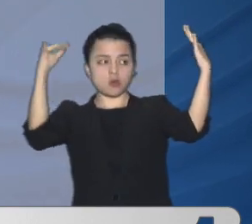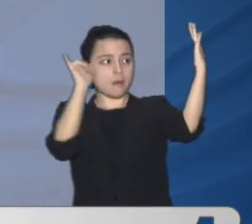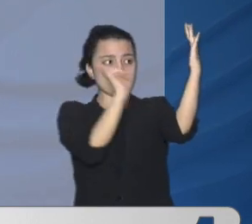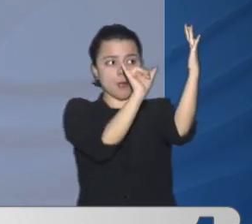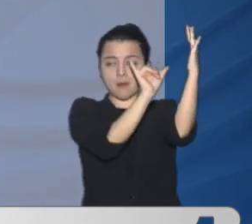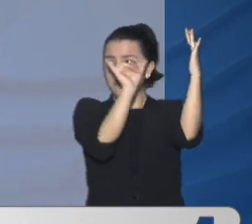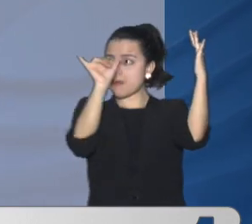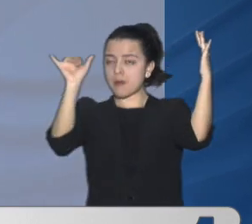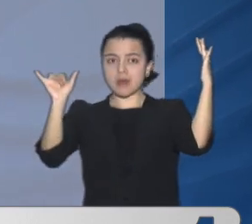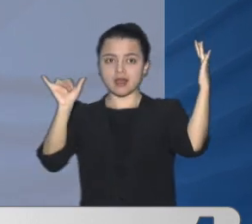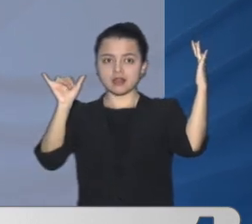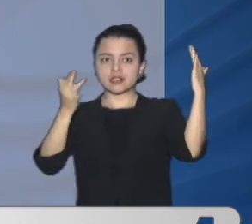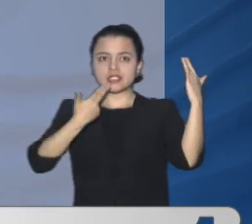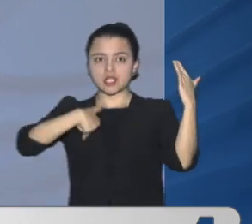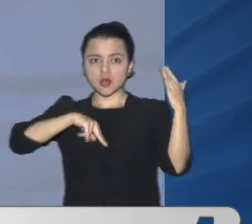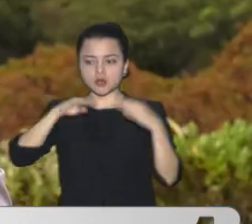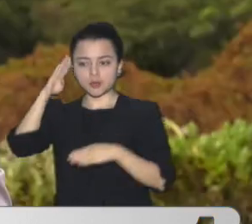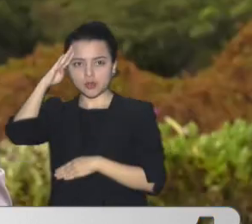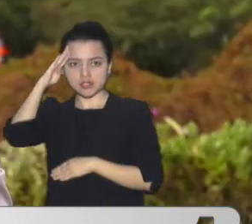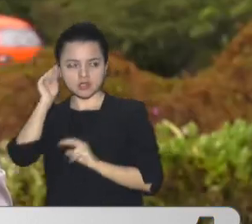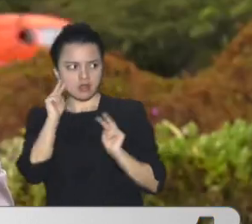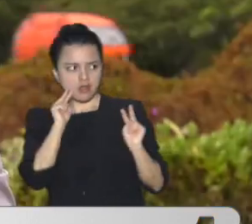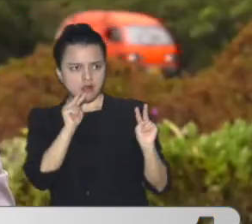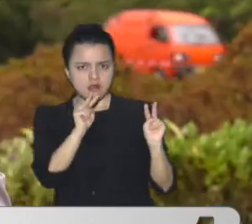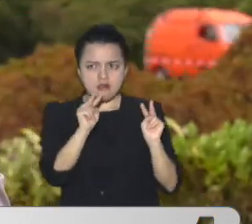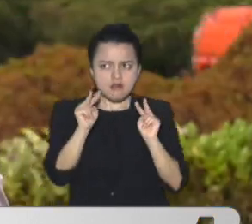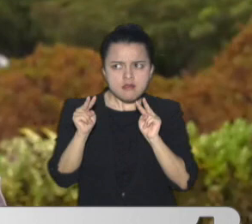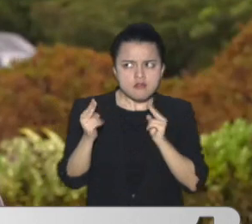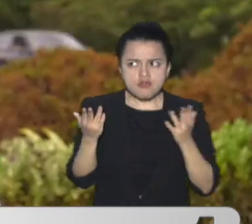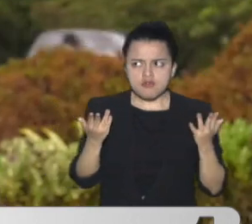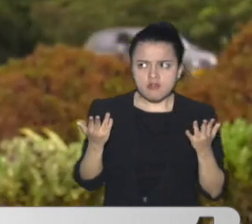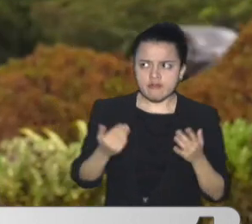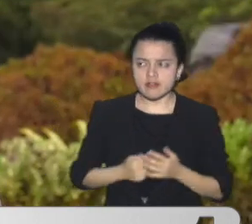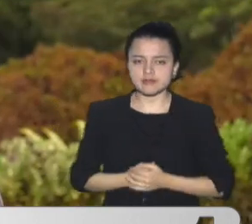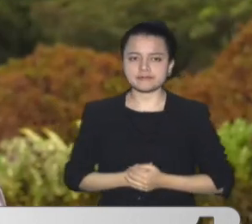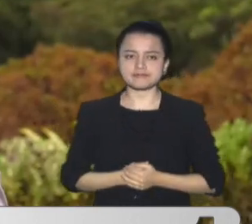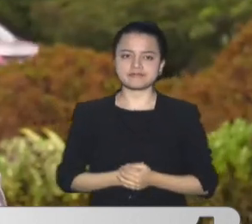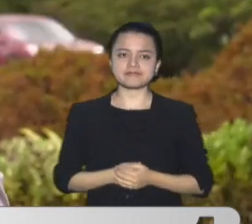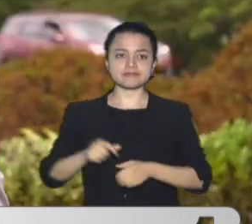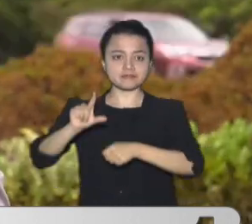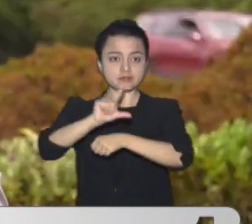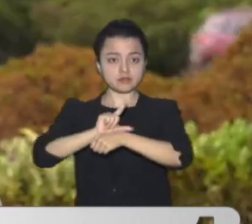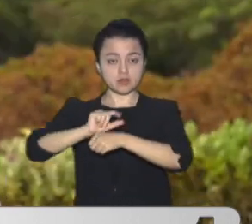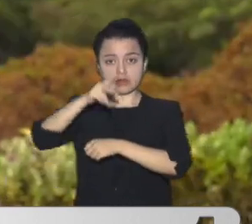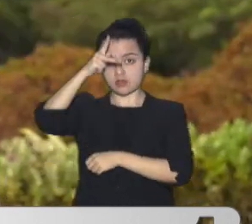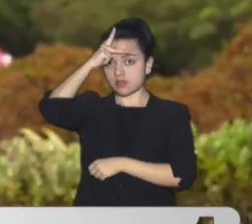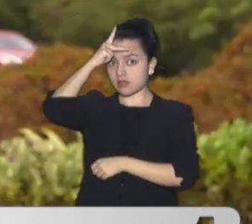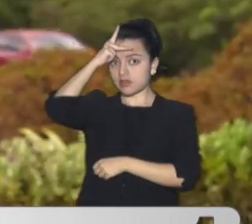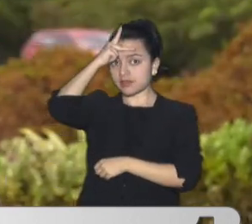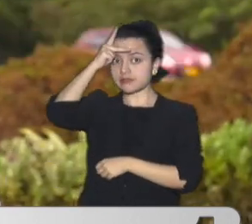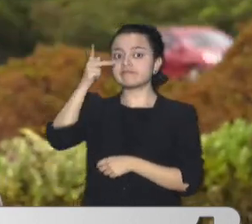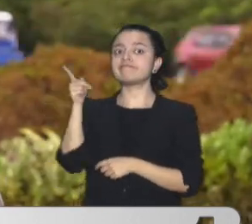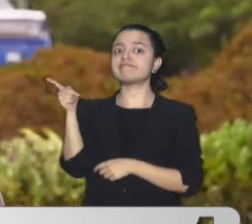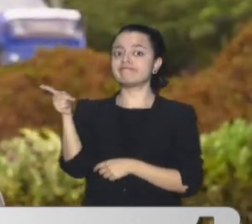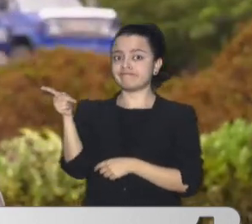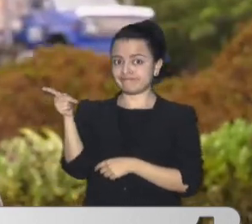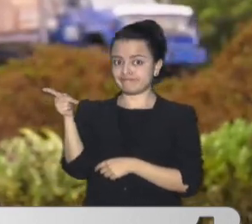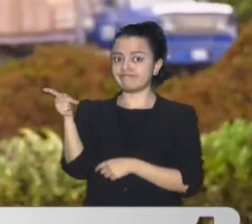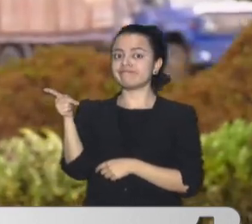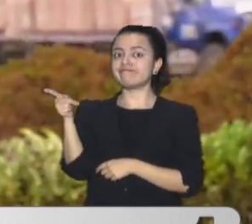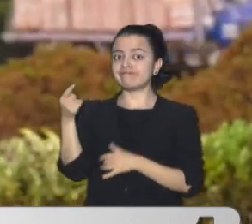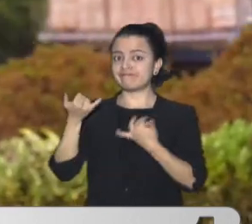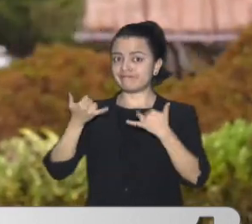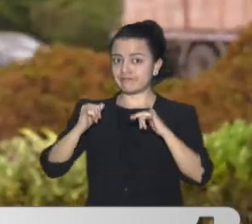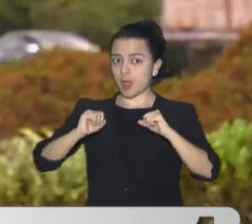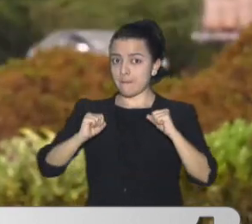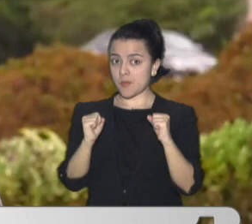las que la policía Le sigue el rastro Y en la localidad De Kennedy La policía Metropolitana De Bogotá Mientras